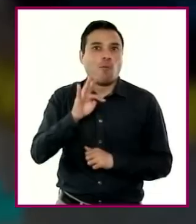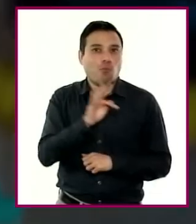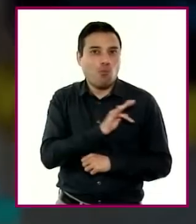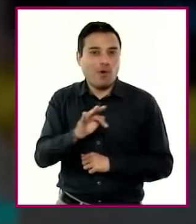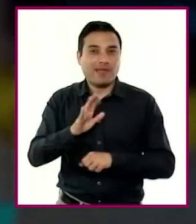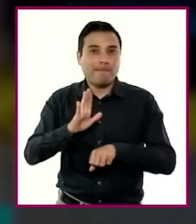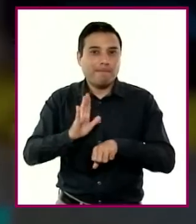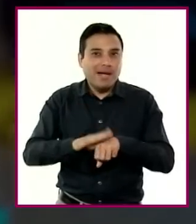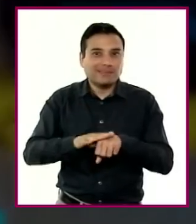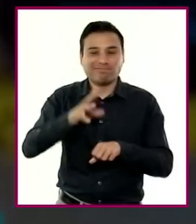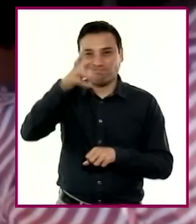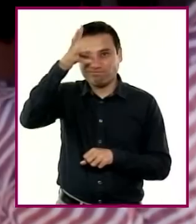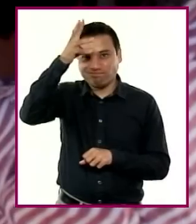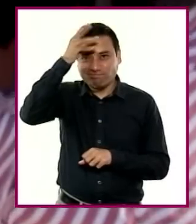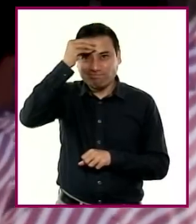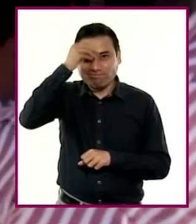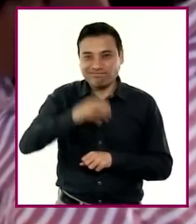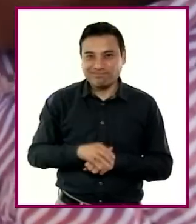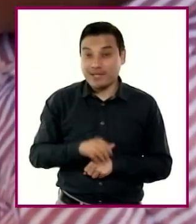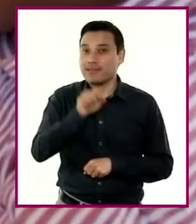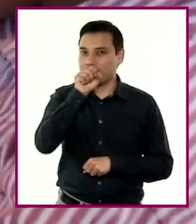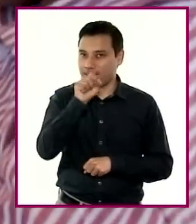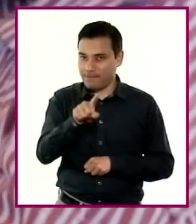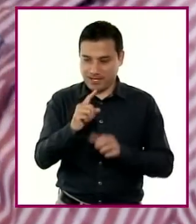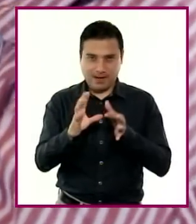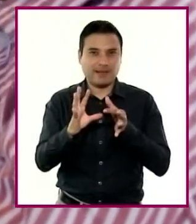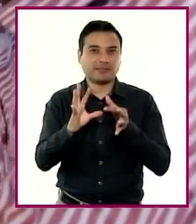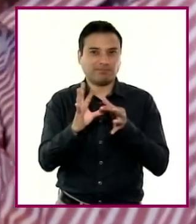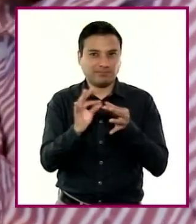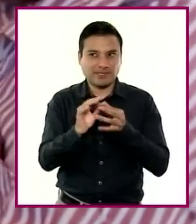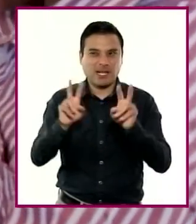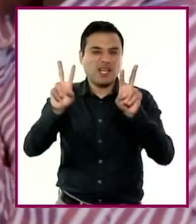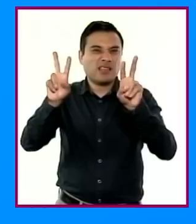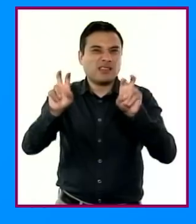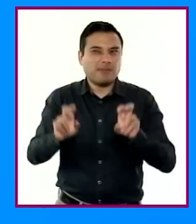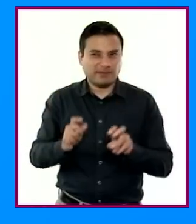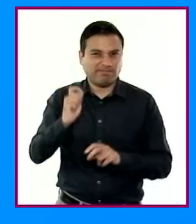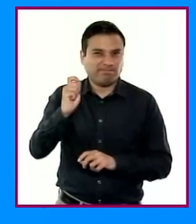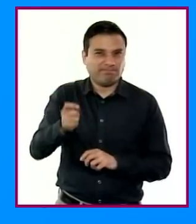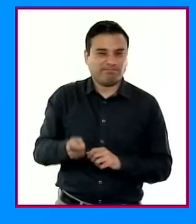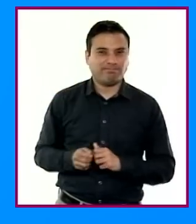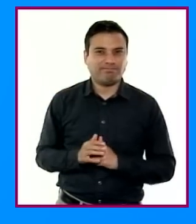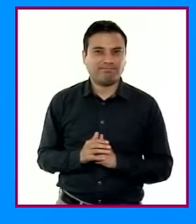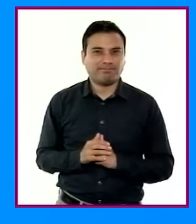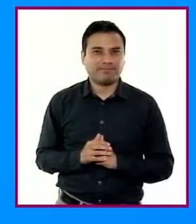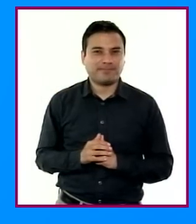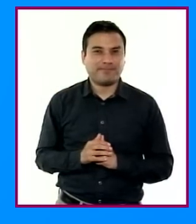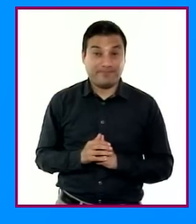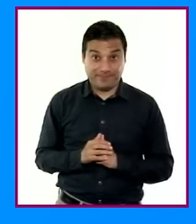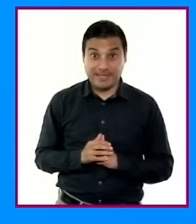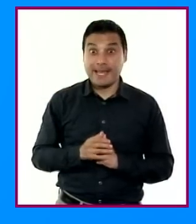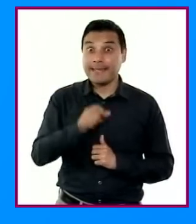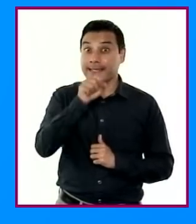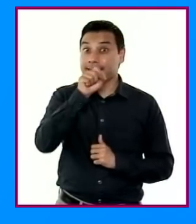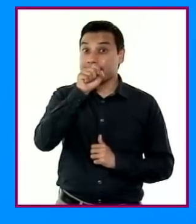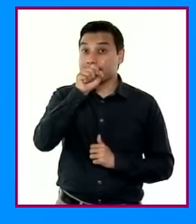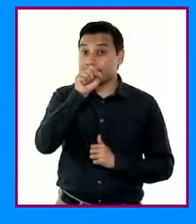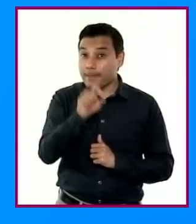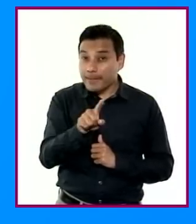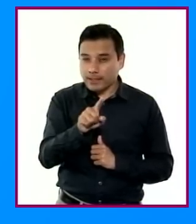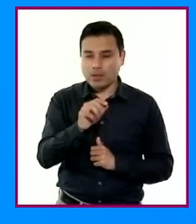y plantean explicaciones de fenómenos y procesos, a la par que desarrollan de manera más sistemática